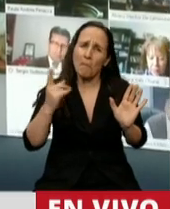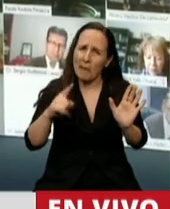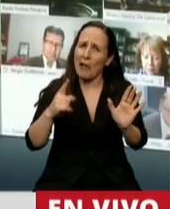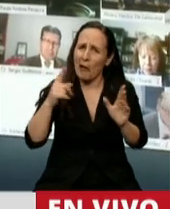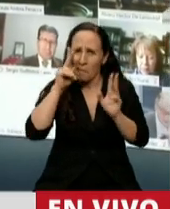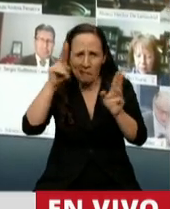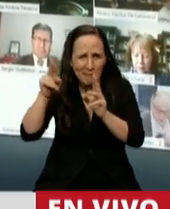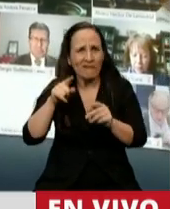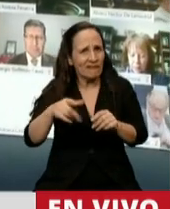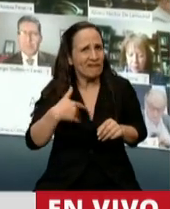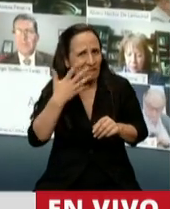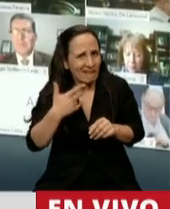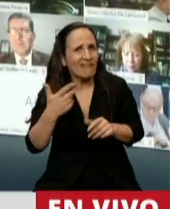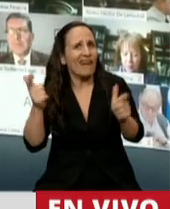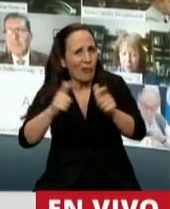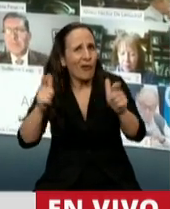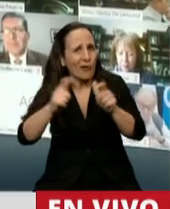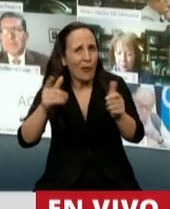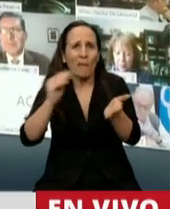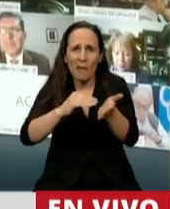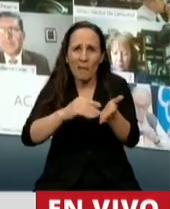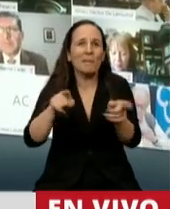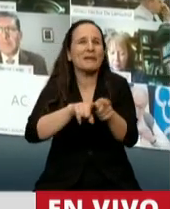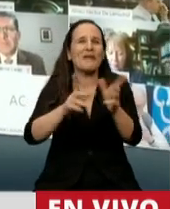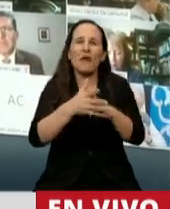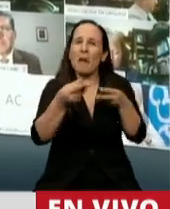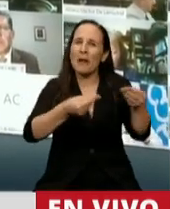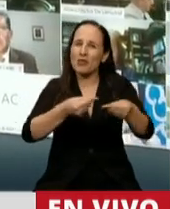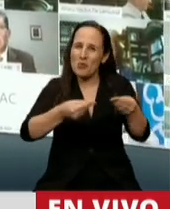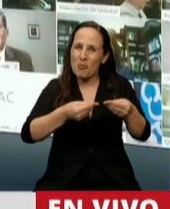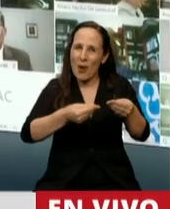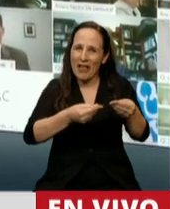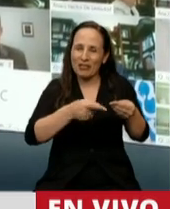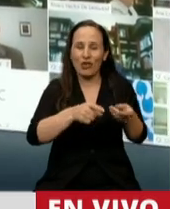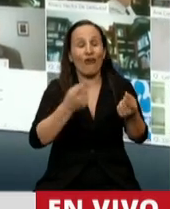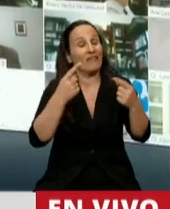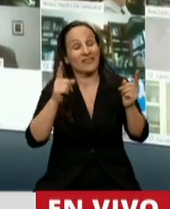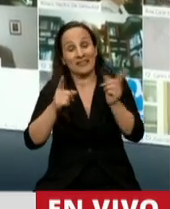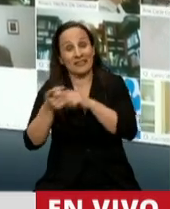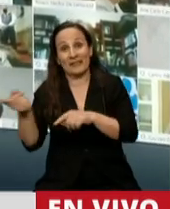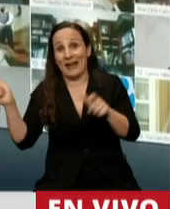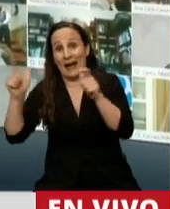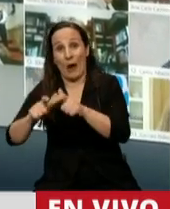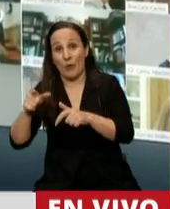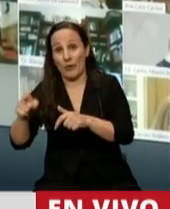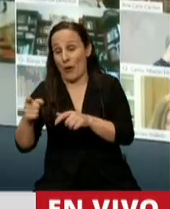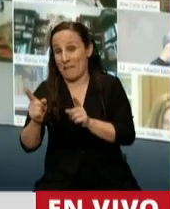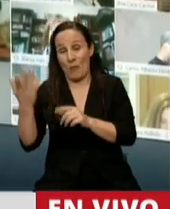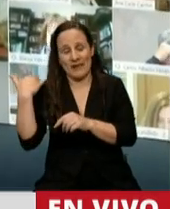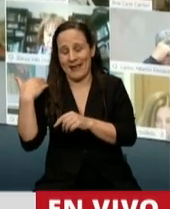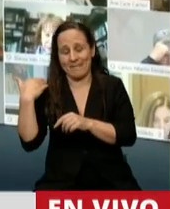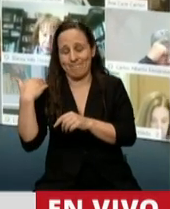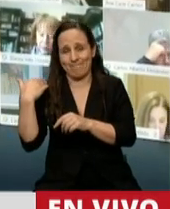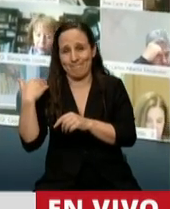más reuniones, como sucede en presupuesto, y muchas menos reuniones como las que vimos allá,